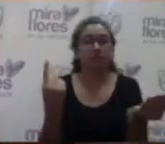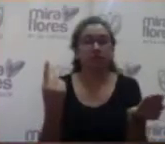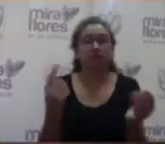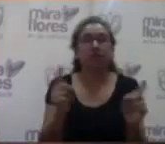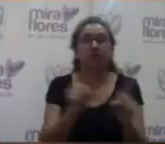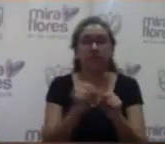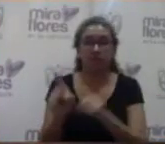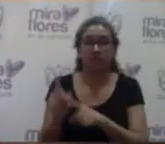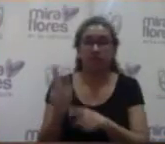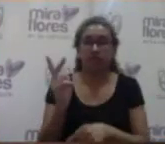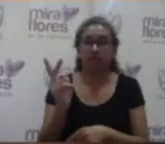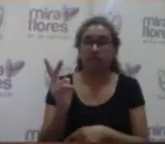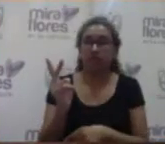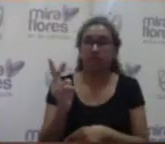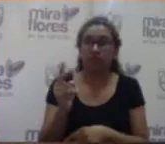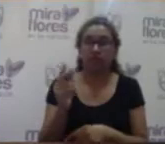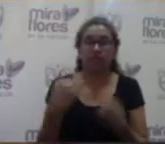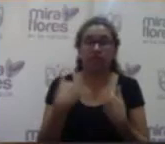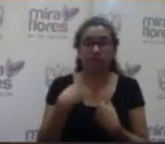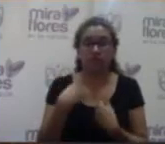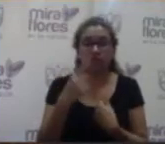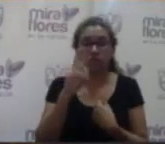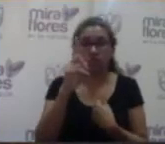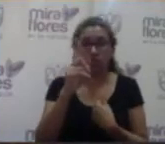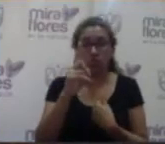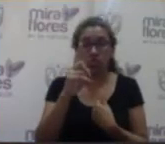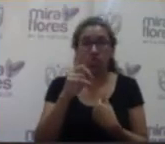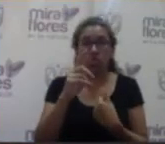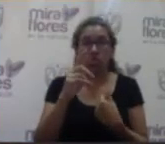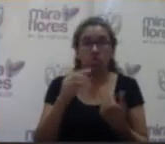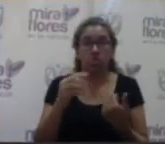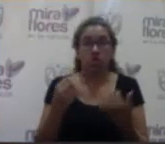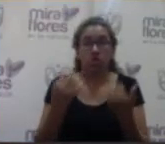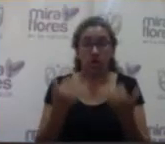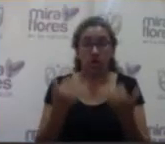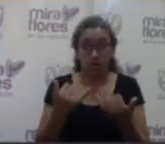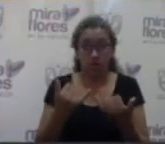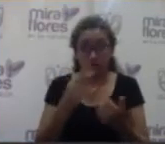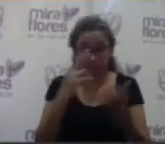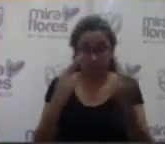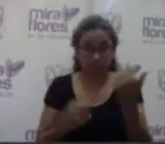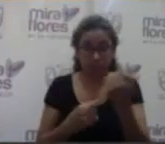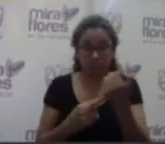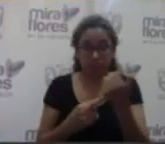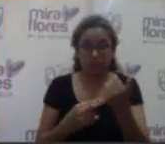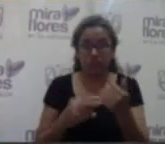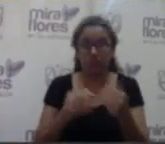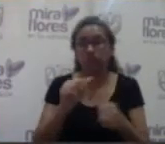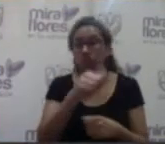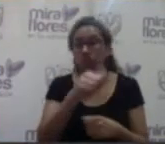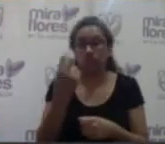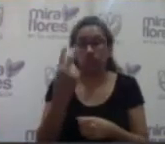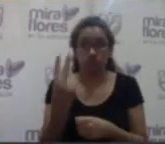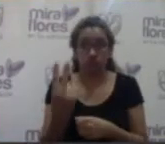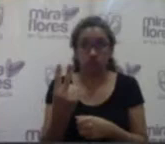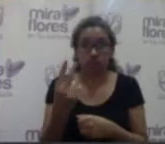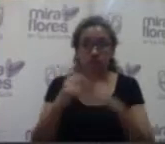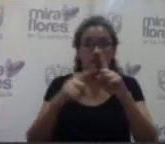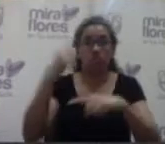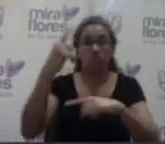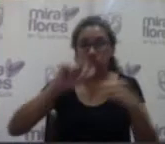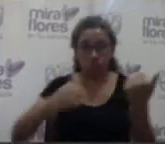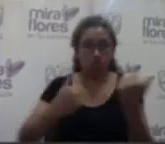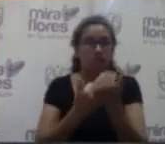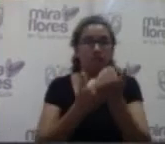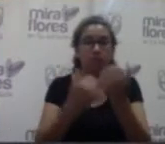ah, también, perdón pero un miembro de la actual, digamos, regidoría y tenemos dos miembros que van a estar en la próxima gestión